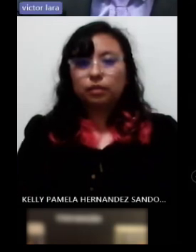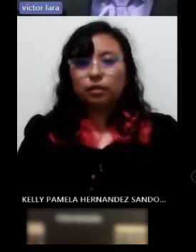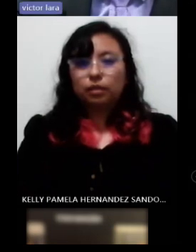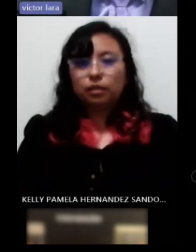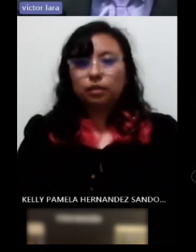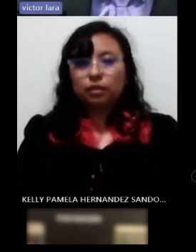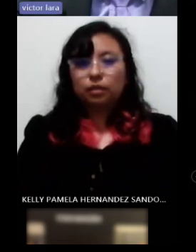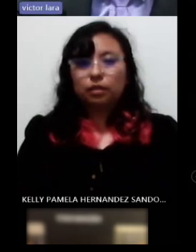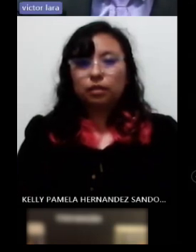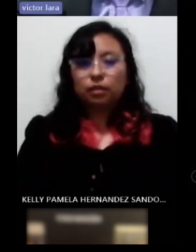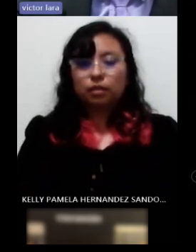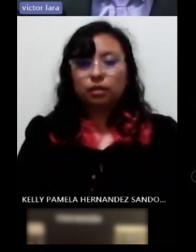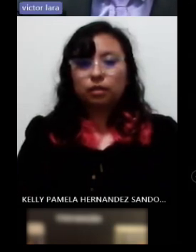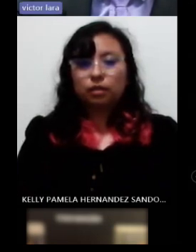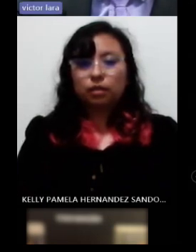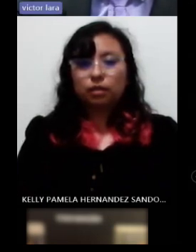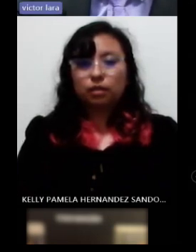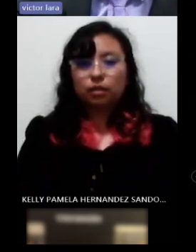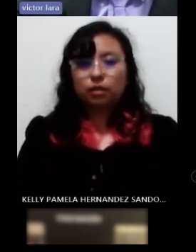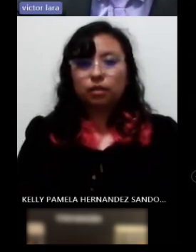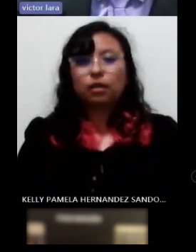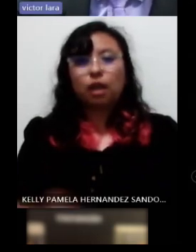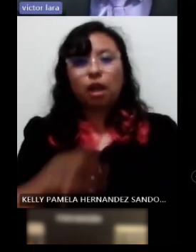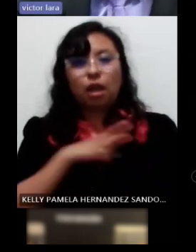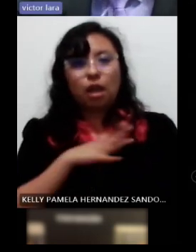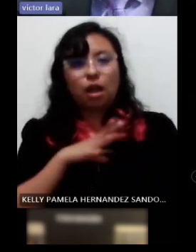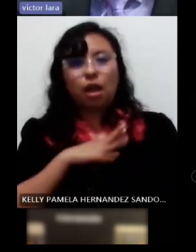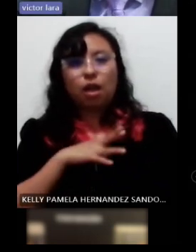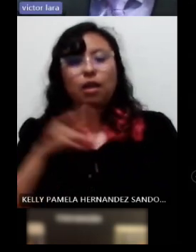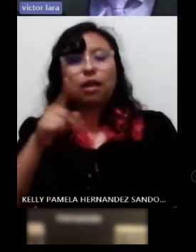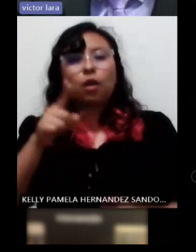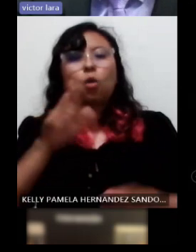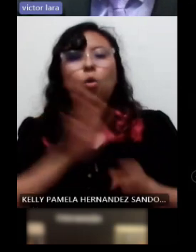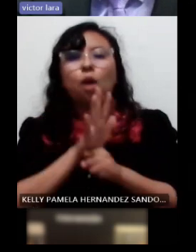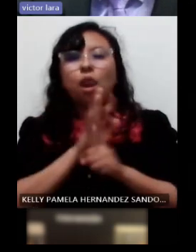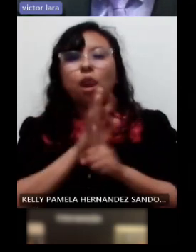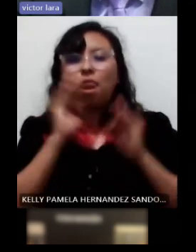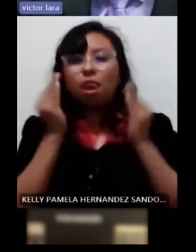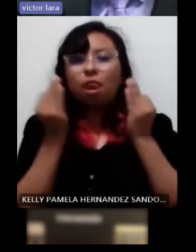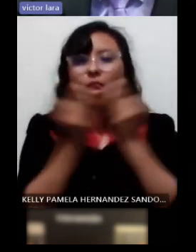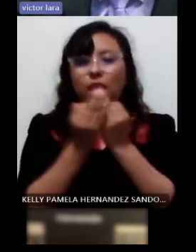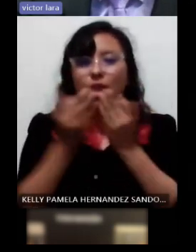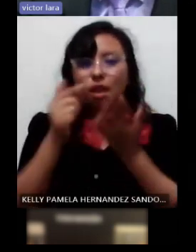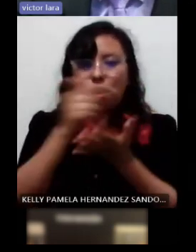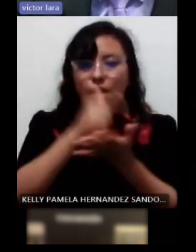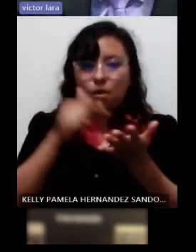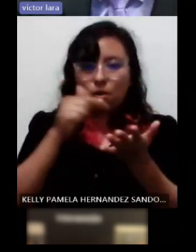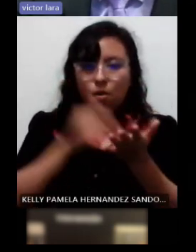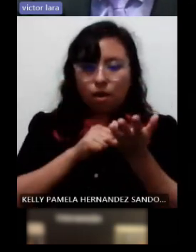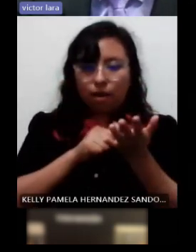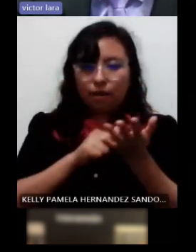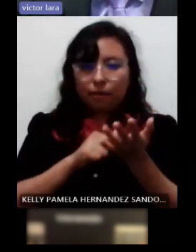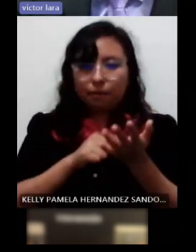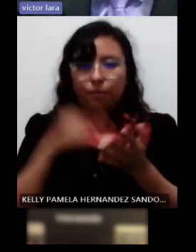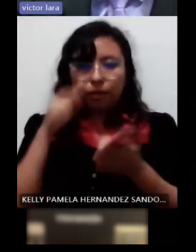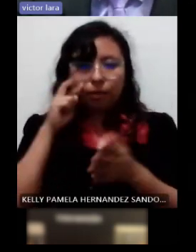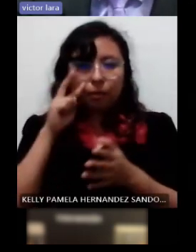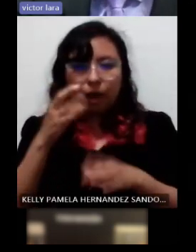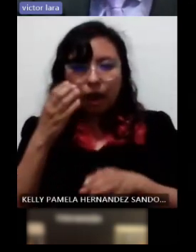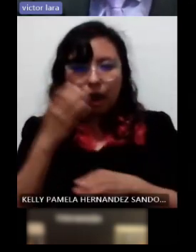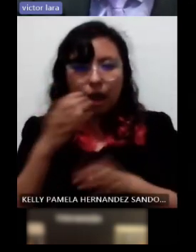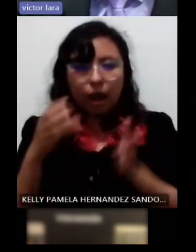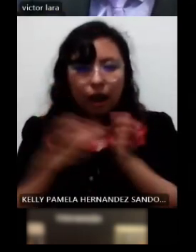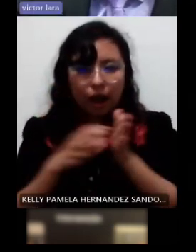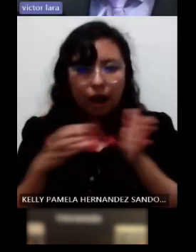les muestro prácticamente algo que se llama relaciones espaciales donde ustedes están viendo una caja de luz y yo le muestro